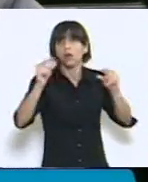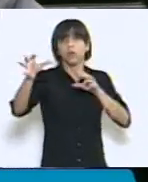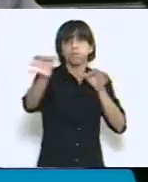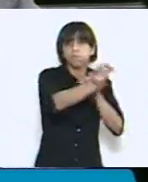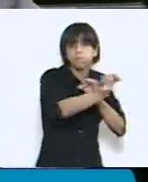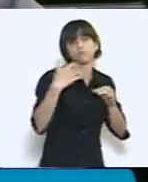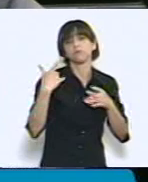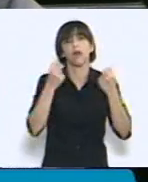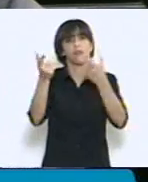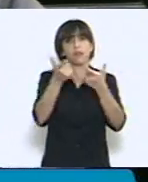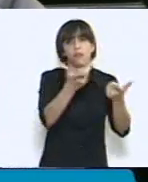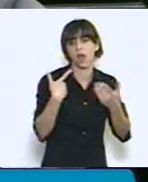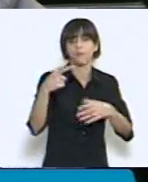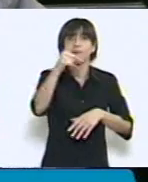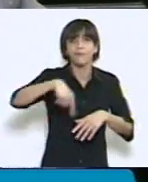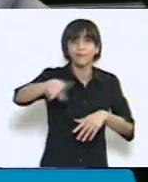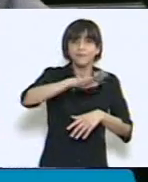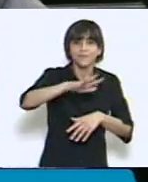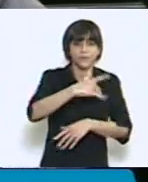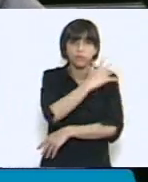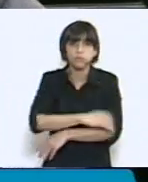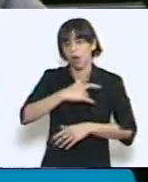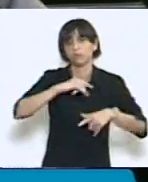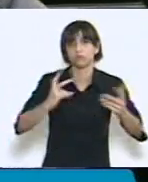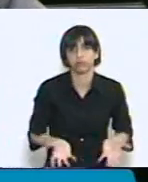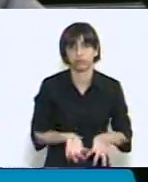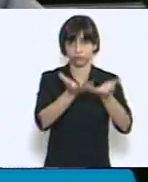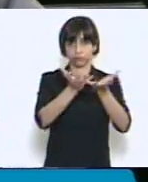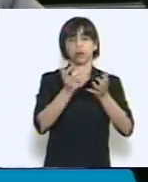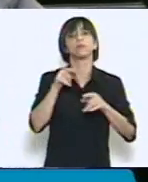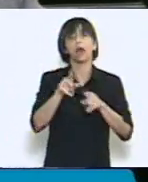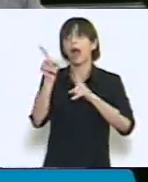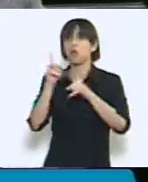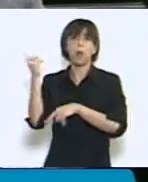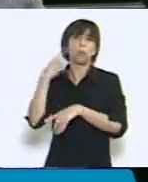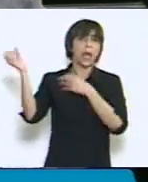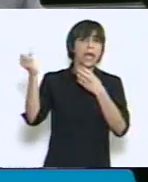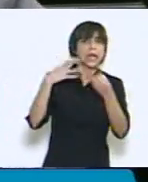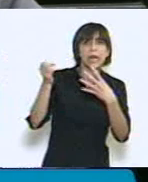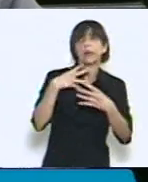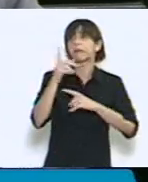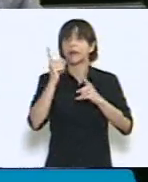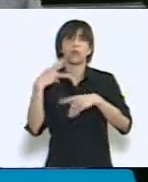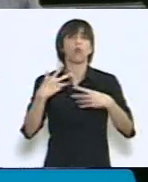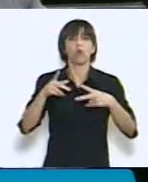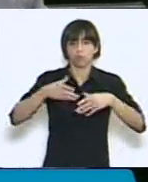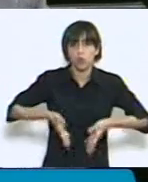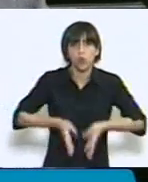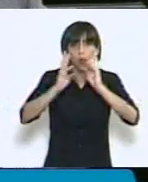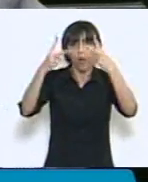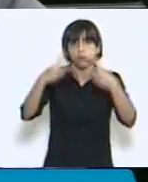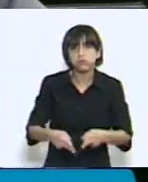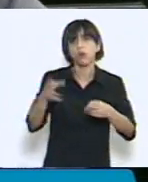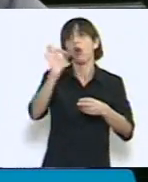clamor sobre todos los sectores que son los que se opusieron claramente a estas políticas neoliberales, son las que cortaron las rutas, lo que hicieron la